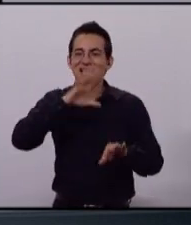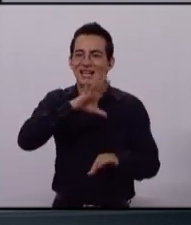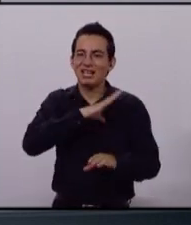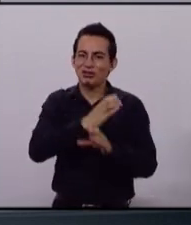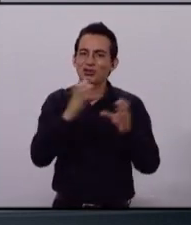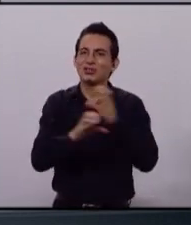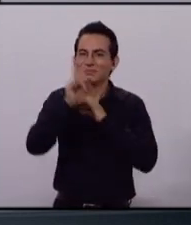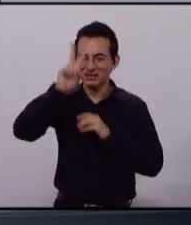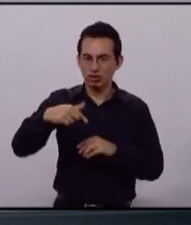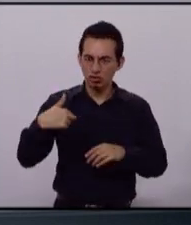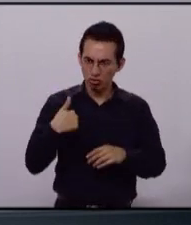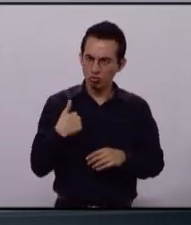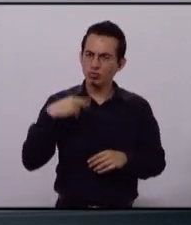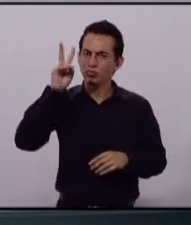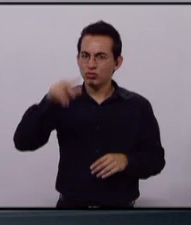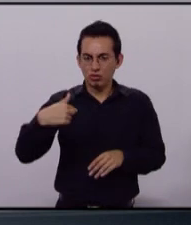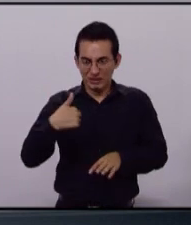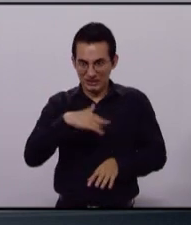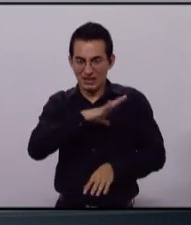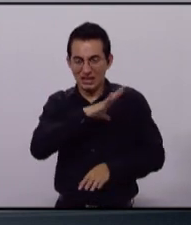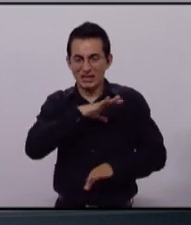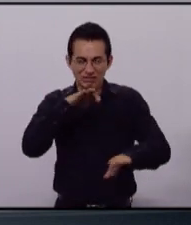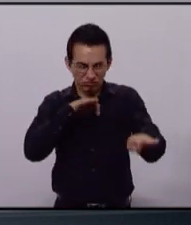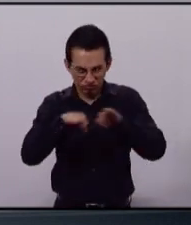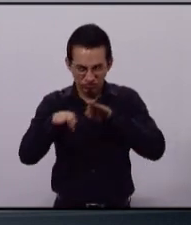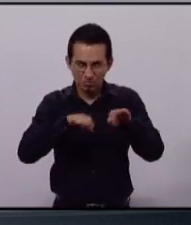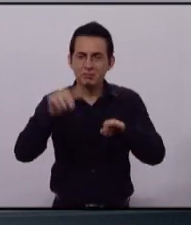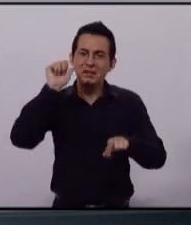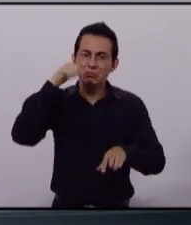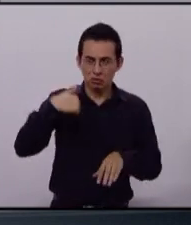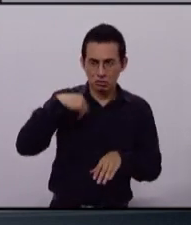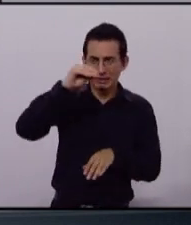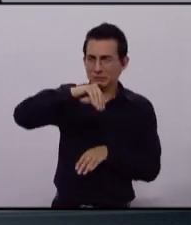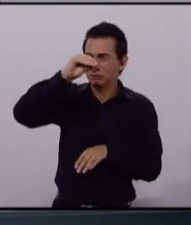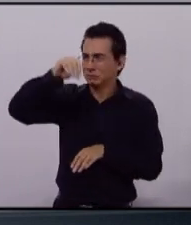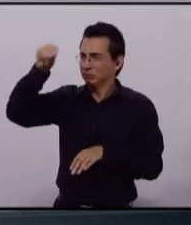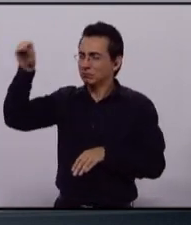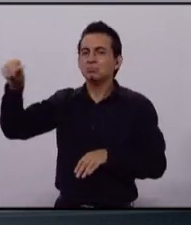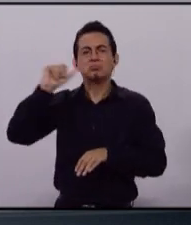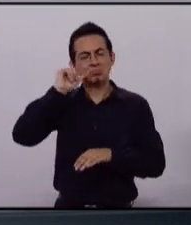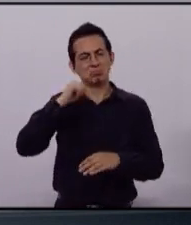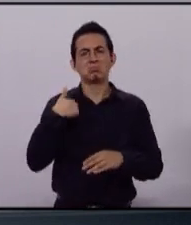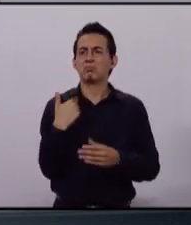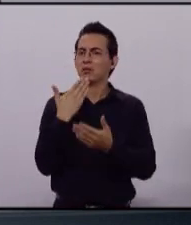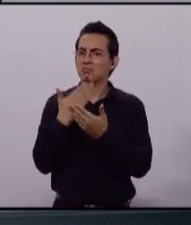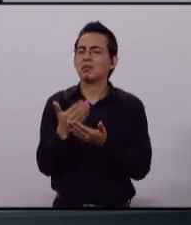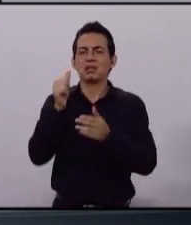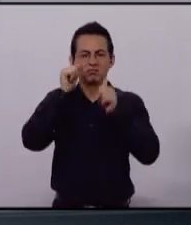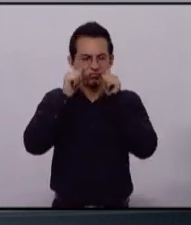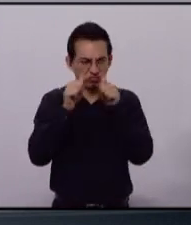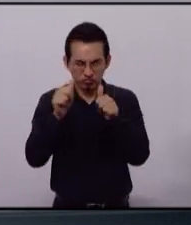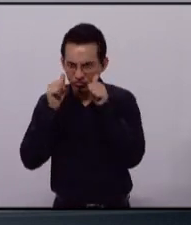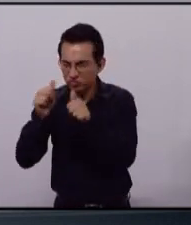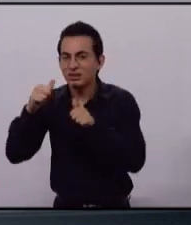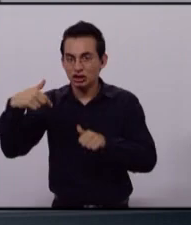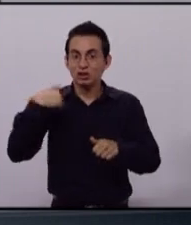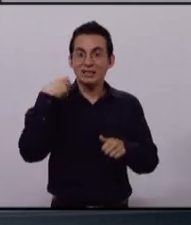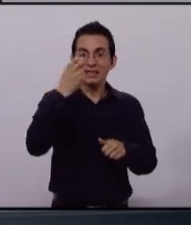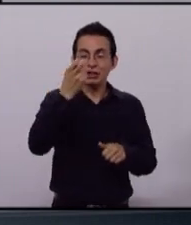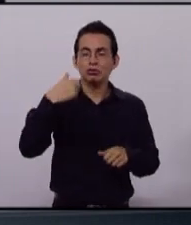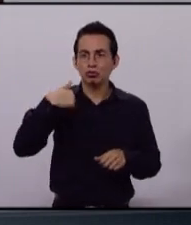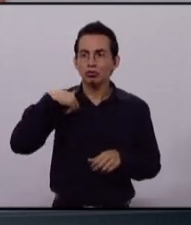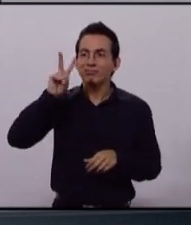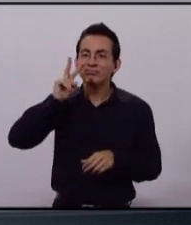yo he sido un funcionario que donde he estado he servido a mi comunidad porque creo de ella y de ella he